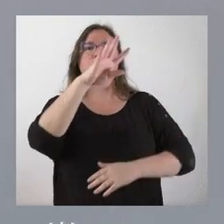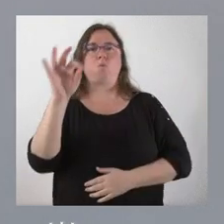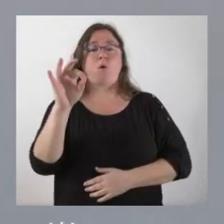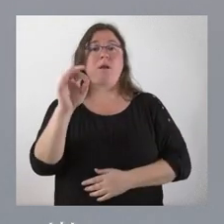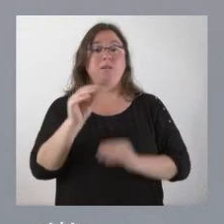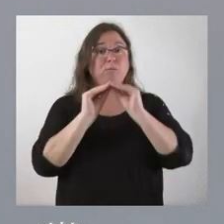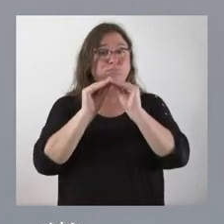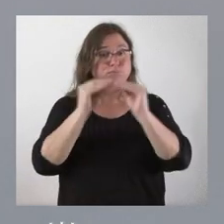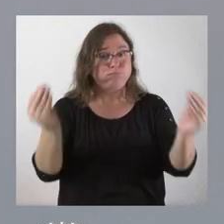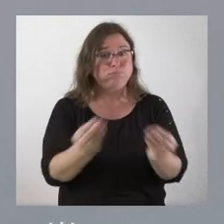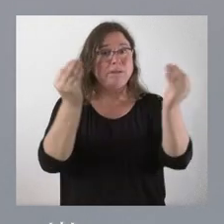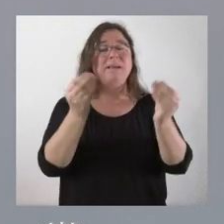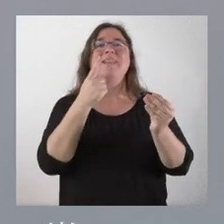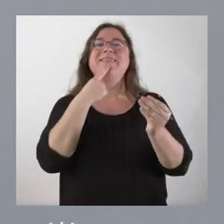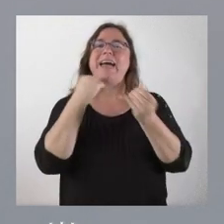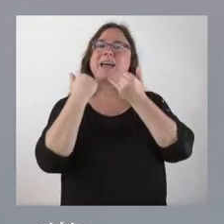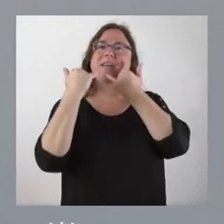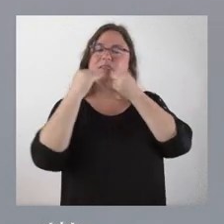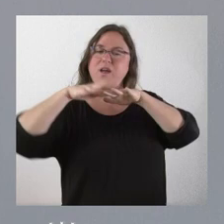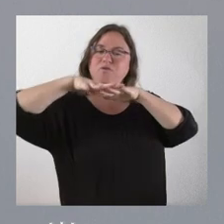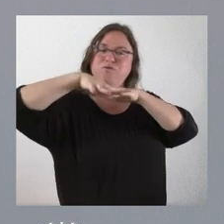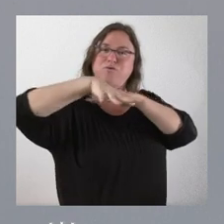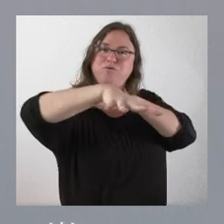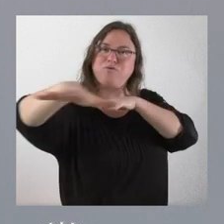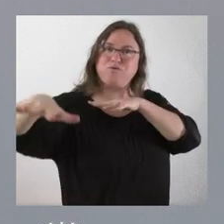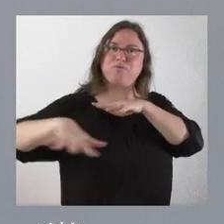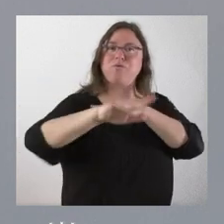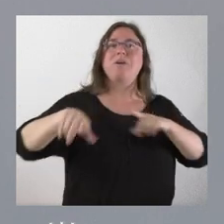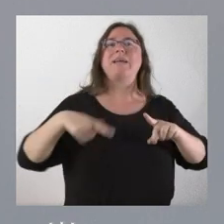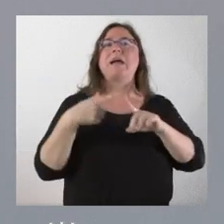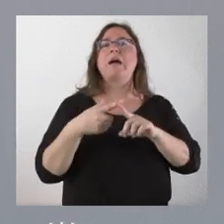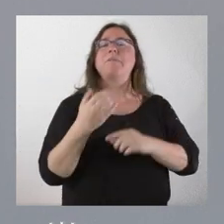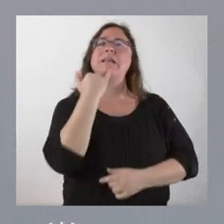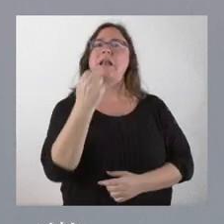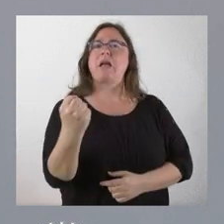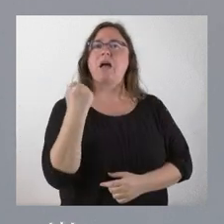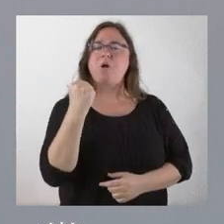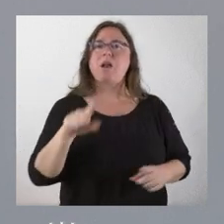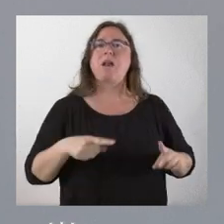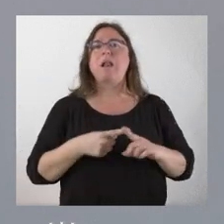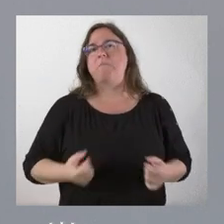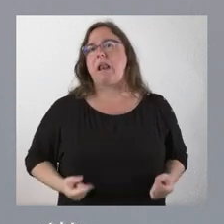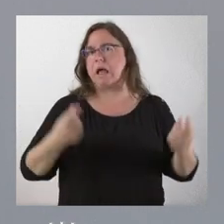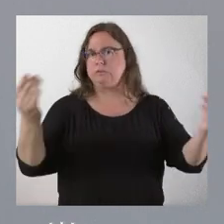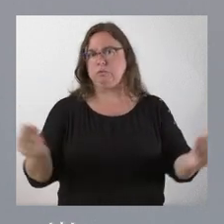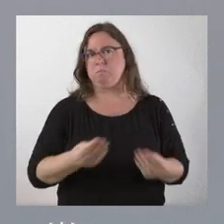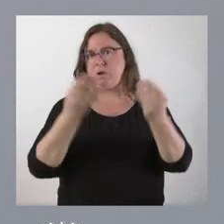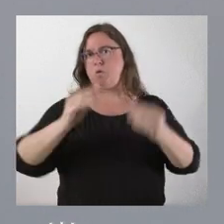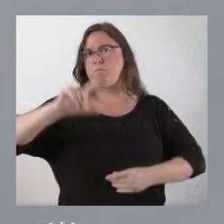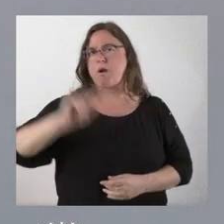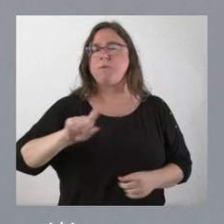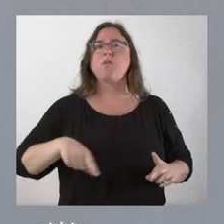a permitir electrificar el sistema, ahorrar energía, mejorar costes y, asimismo,